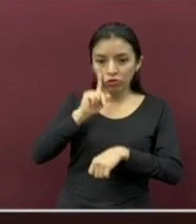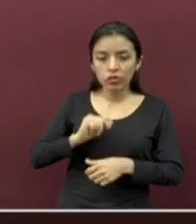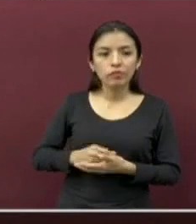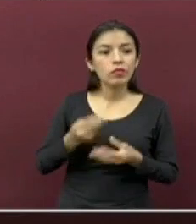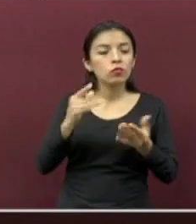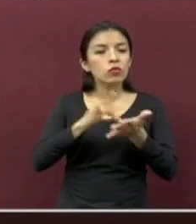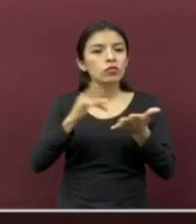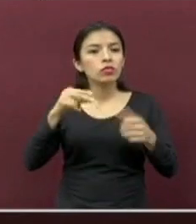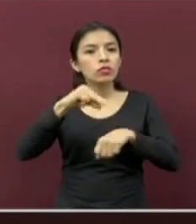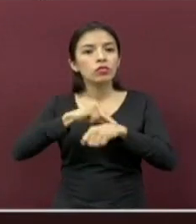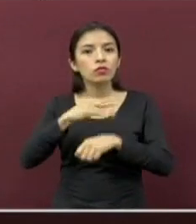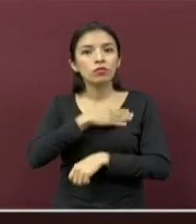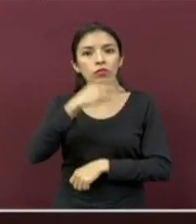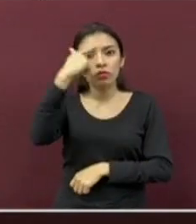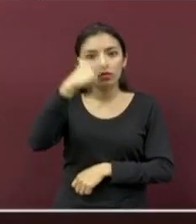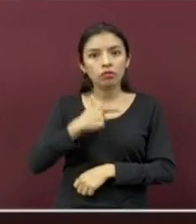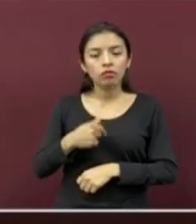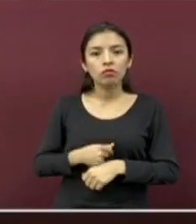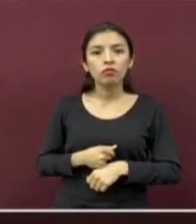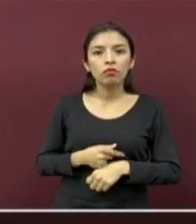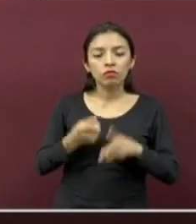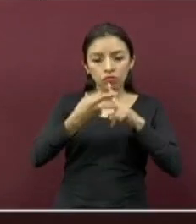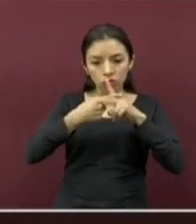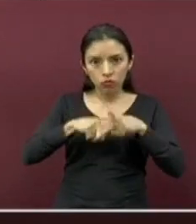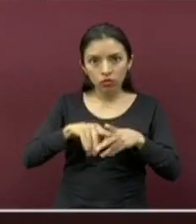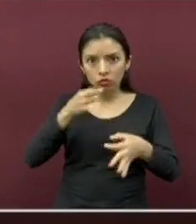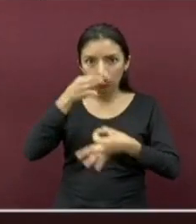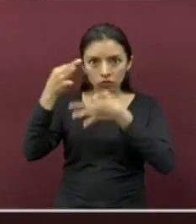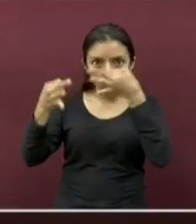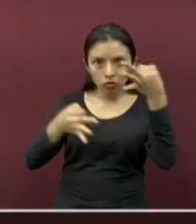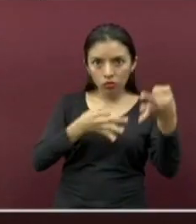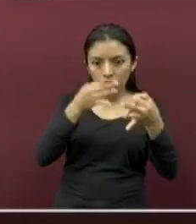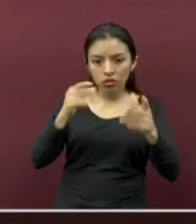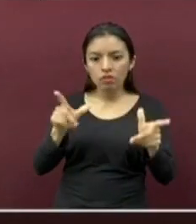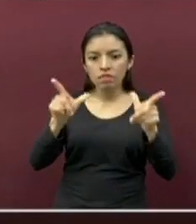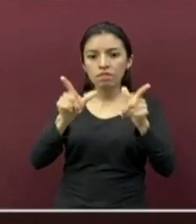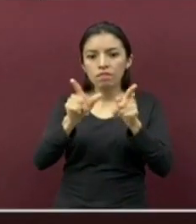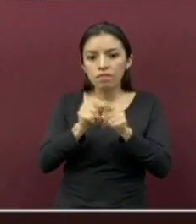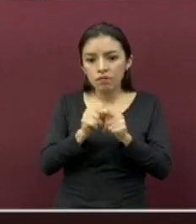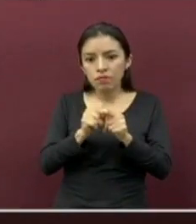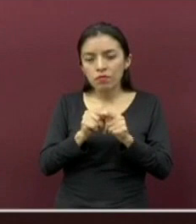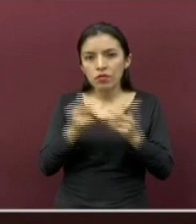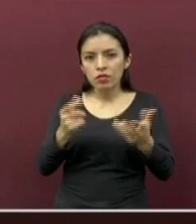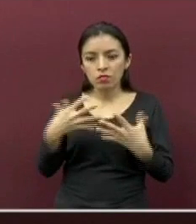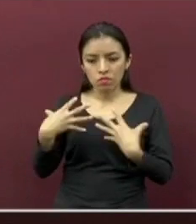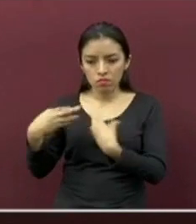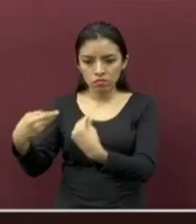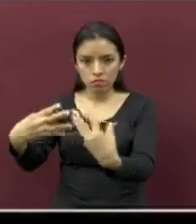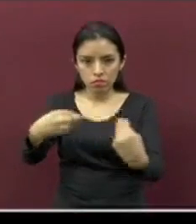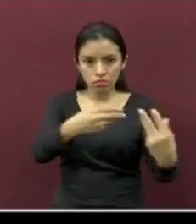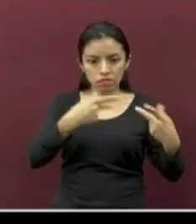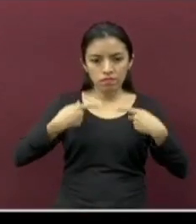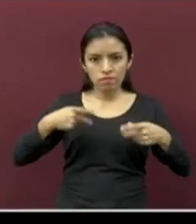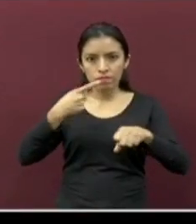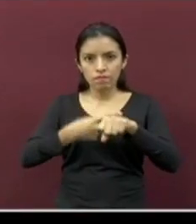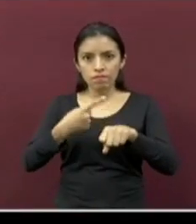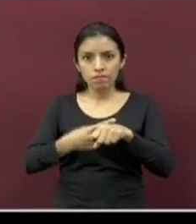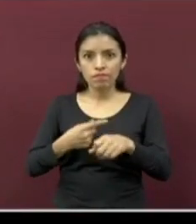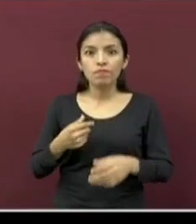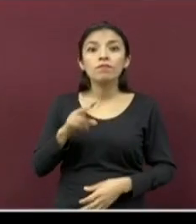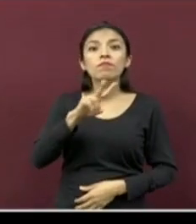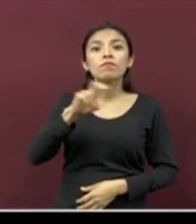Beristain. Buenas noches. Iniciamos con el informe resumen del comportamiento de la pandemia en el estado. Ya son